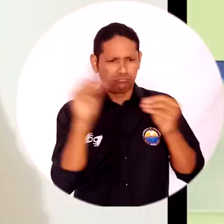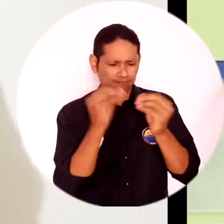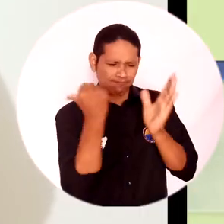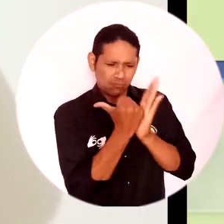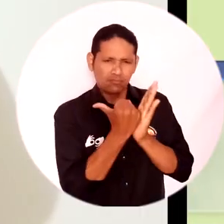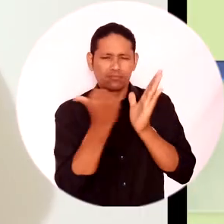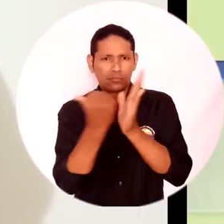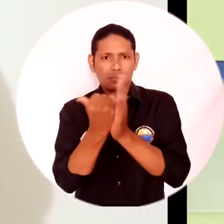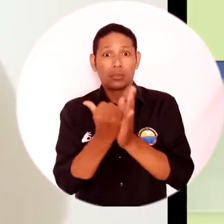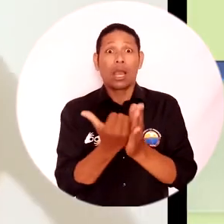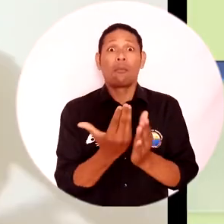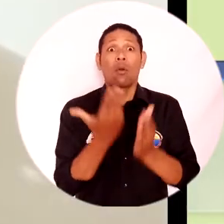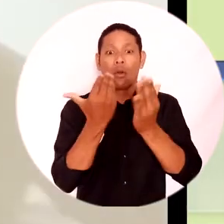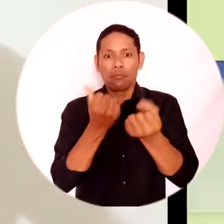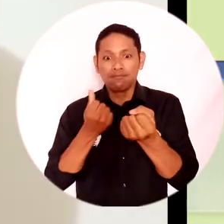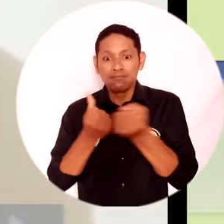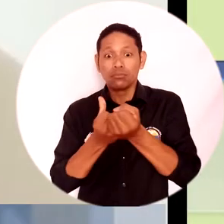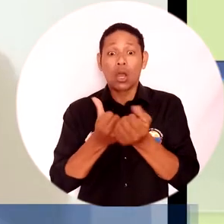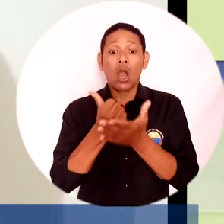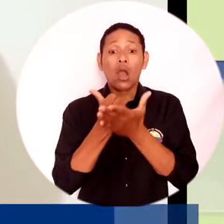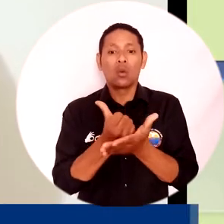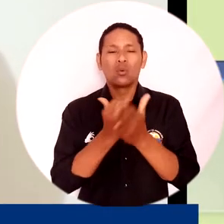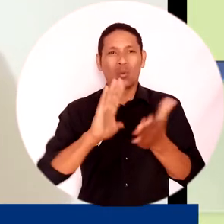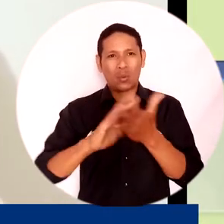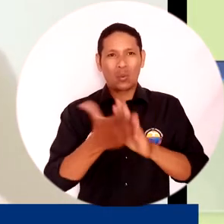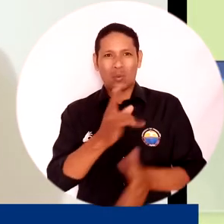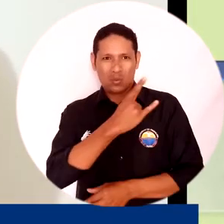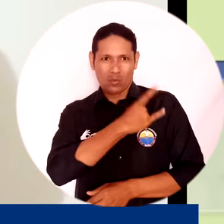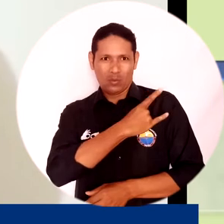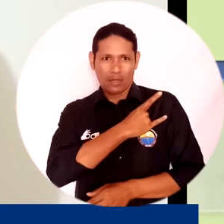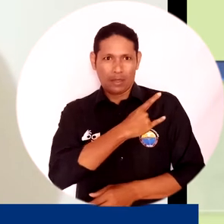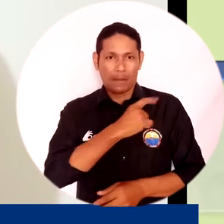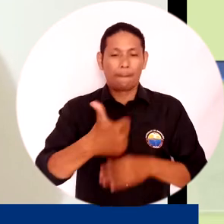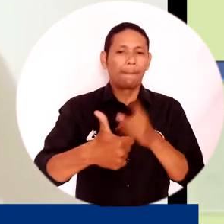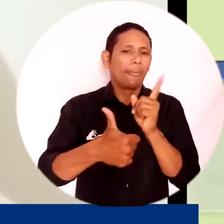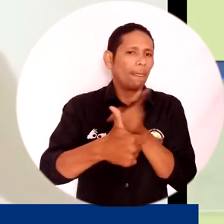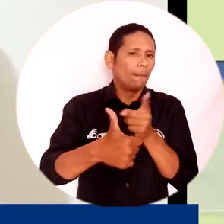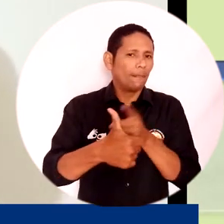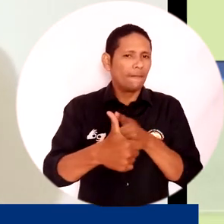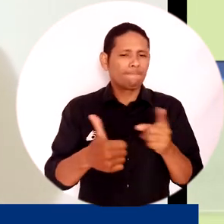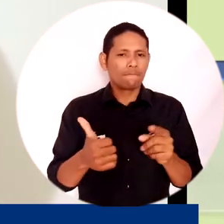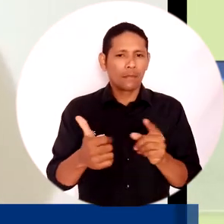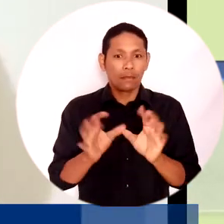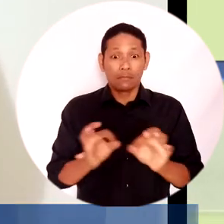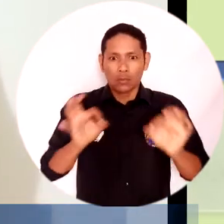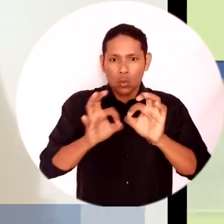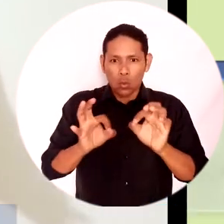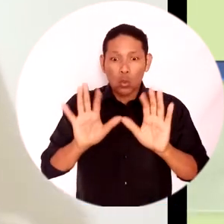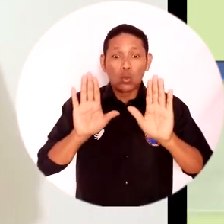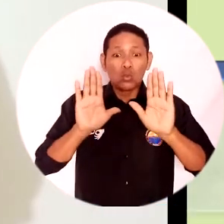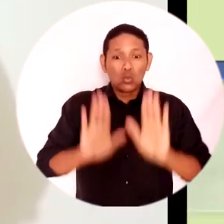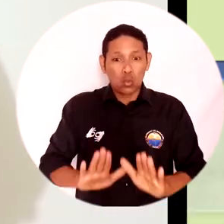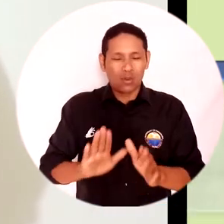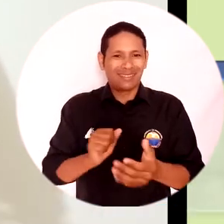aprobaron importantes acuerdos que buscan garantizar el bienestar de la comunidad universitaria. En primer lugar, se aprobó